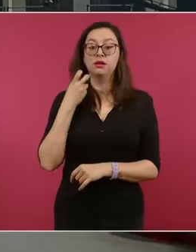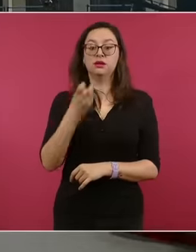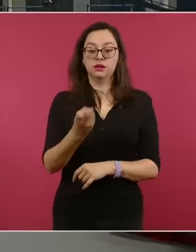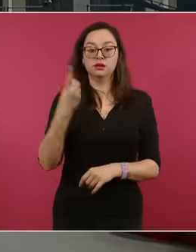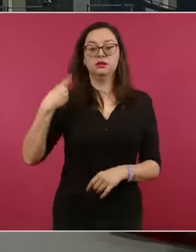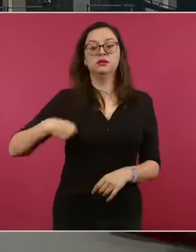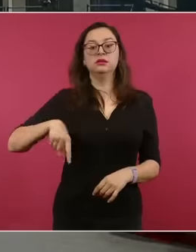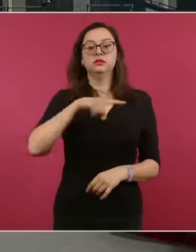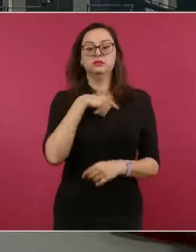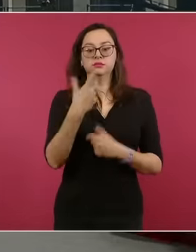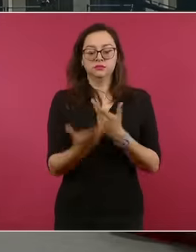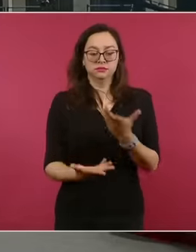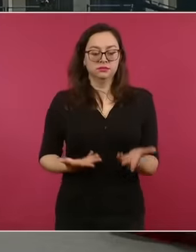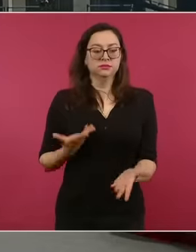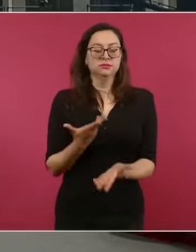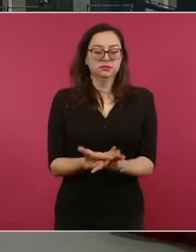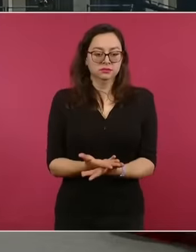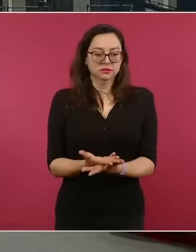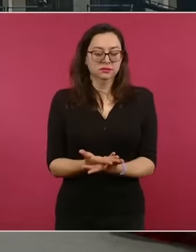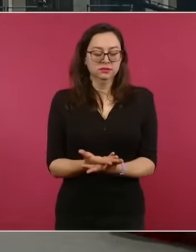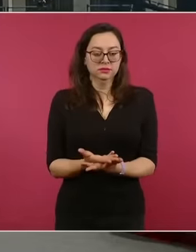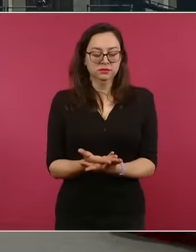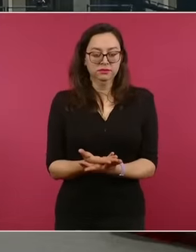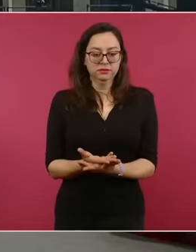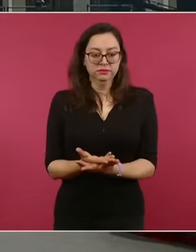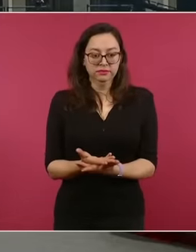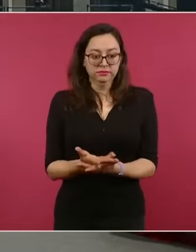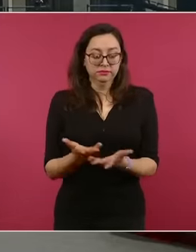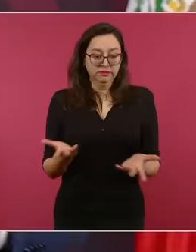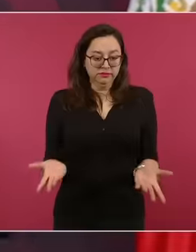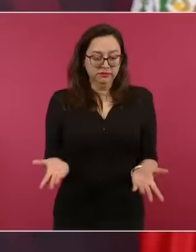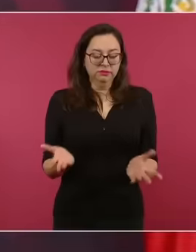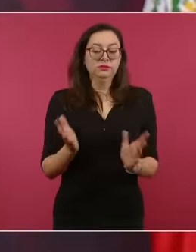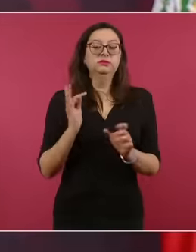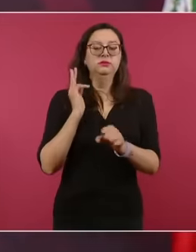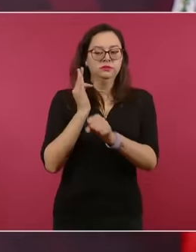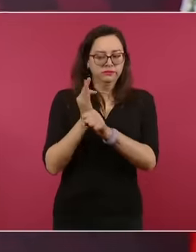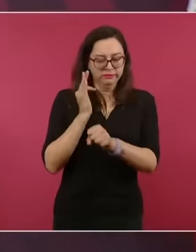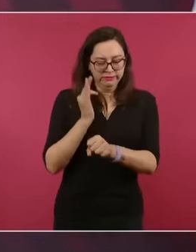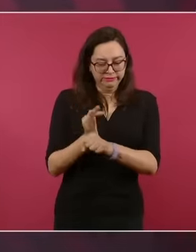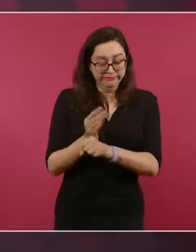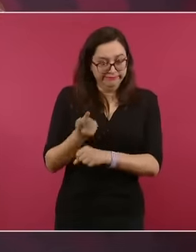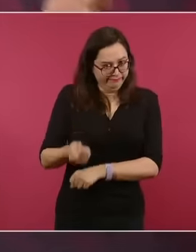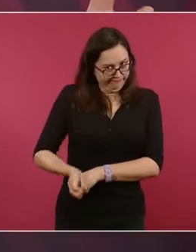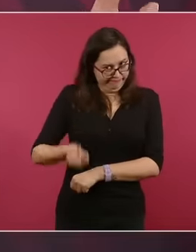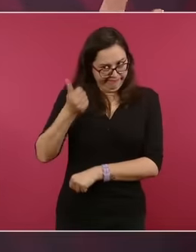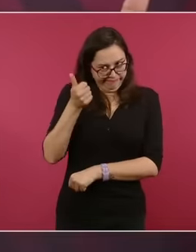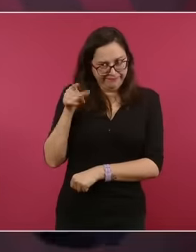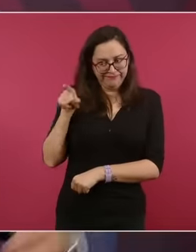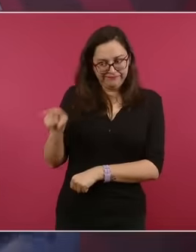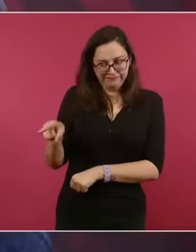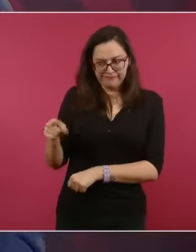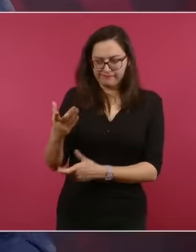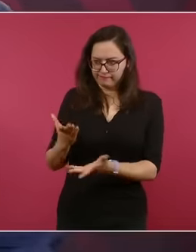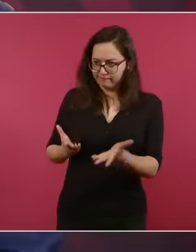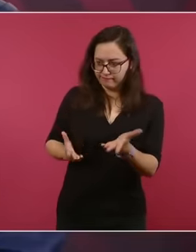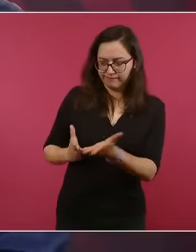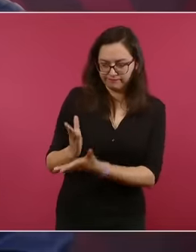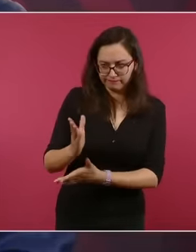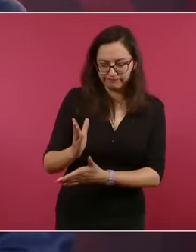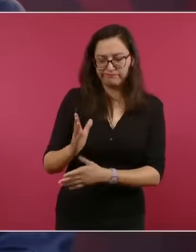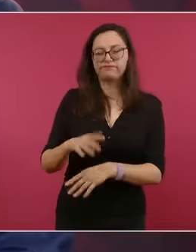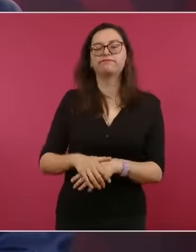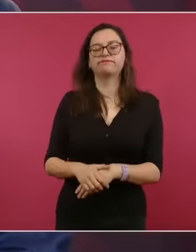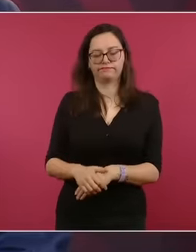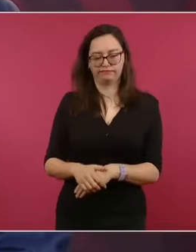ahora que transitoriamente se suspenden sus derechos de Ecuador en